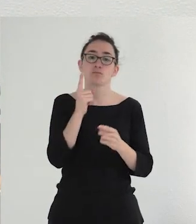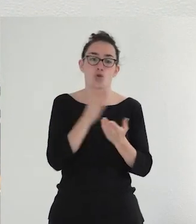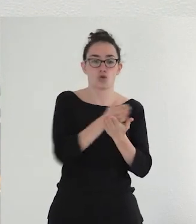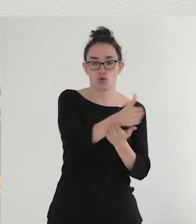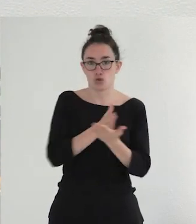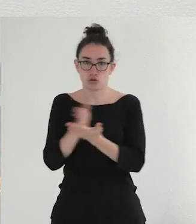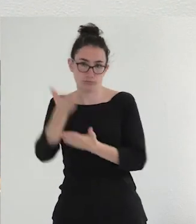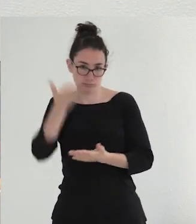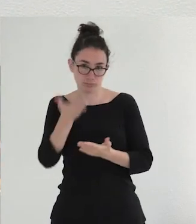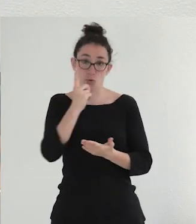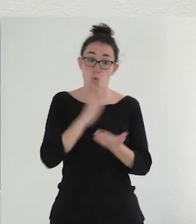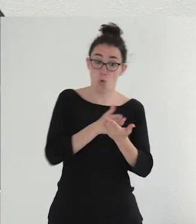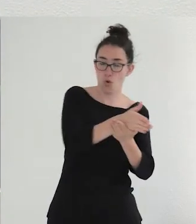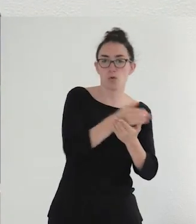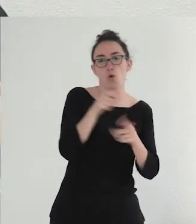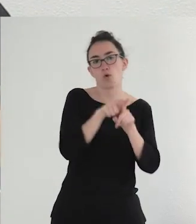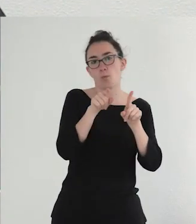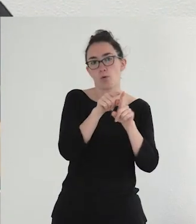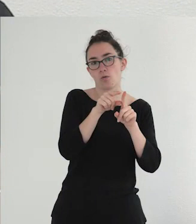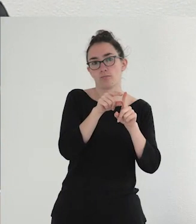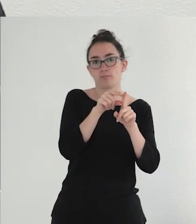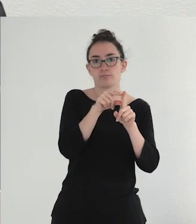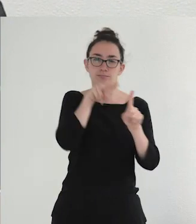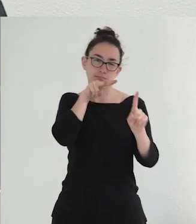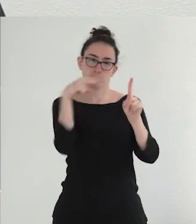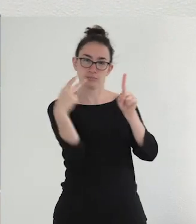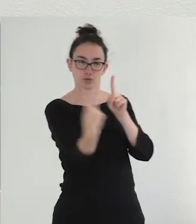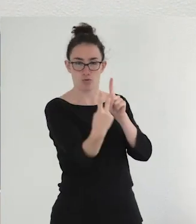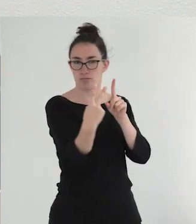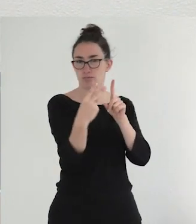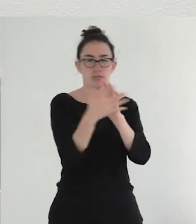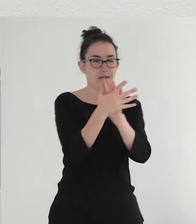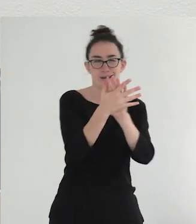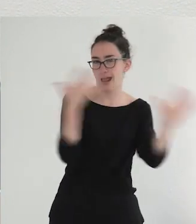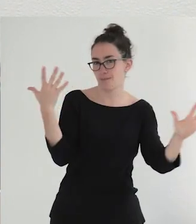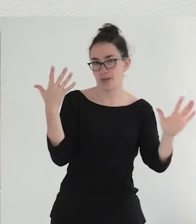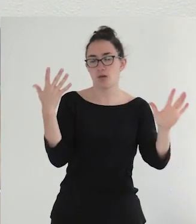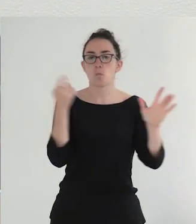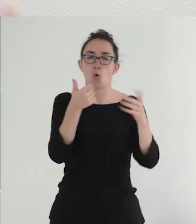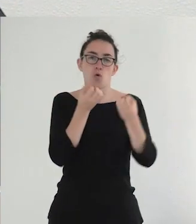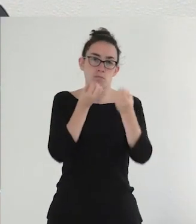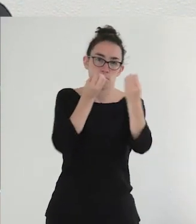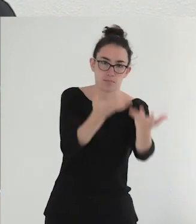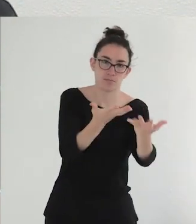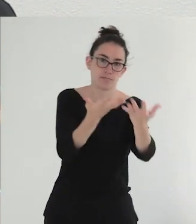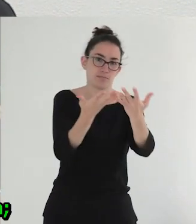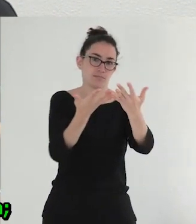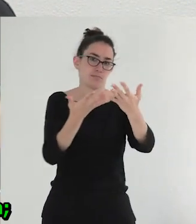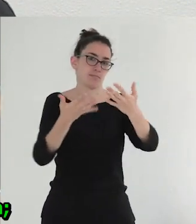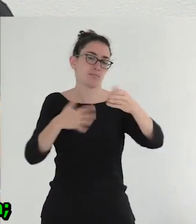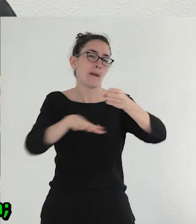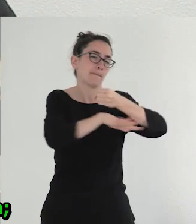En primer lugar, una reflexión muy rápida y una como puesta en común de, bueno, de lo que para mí deberían ser unas bases para este